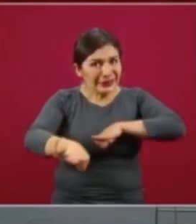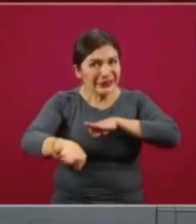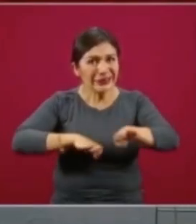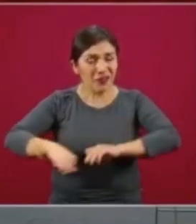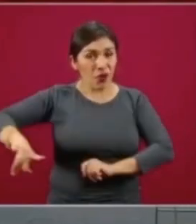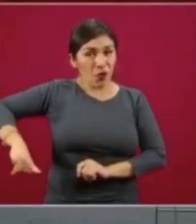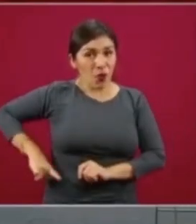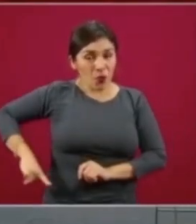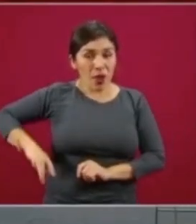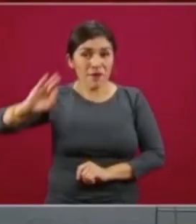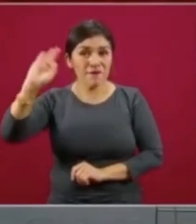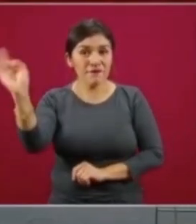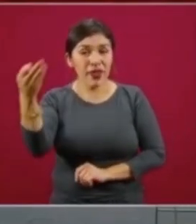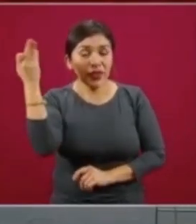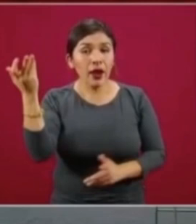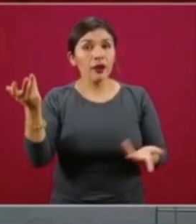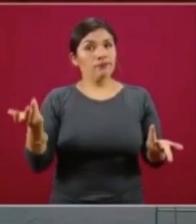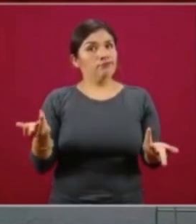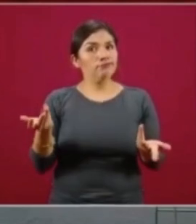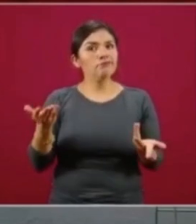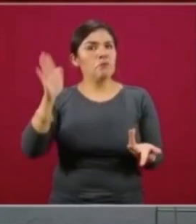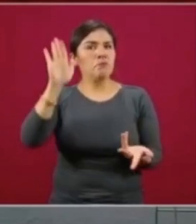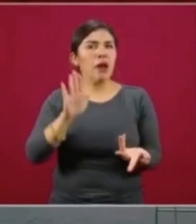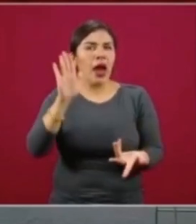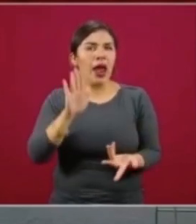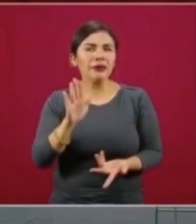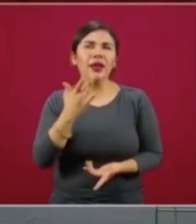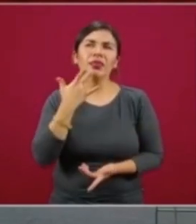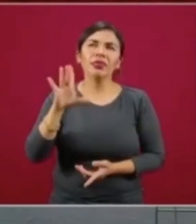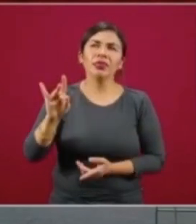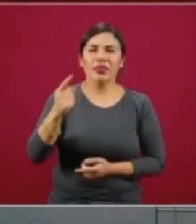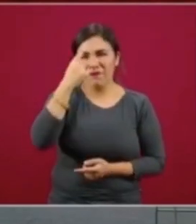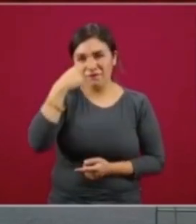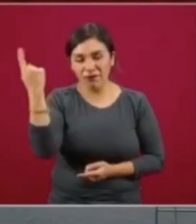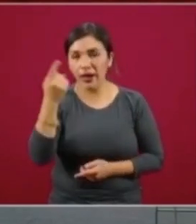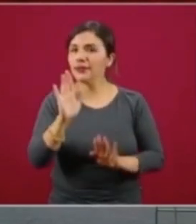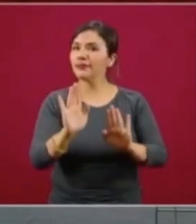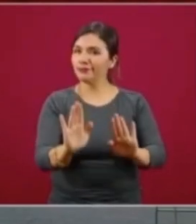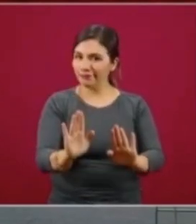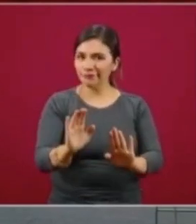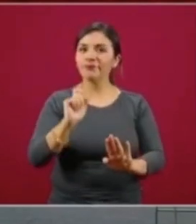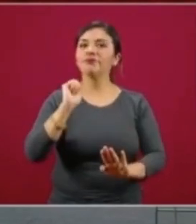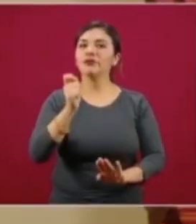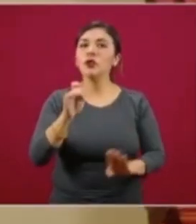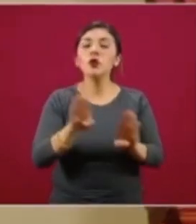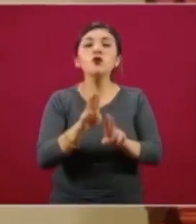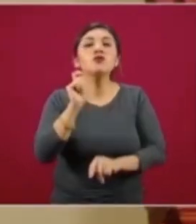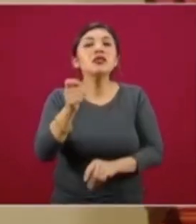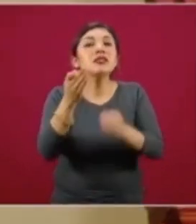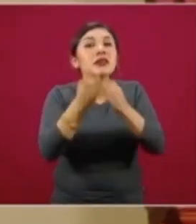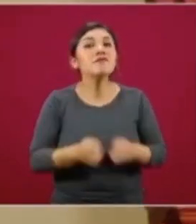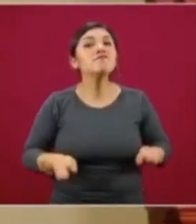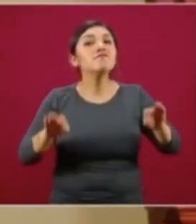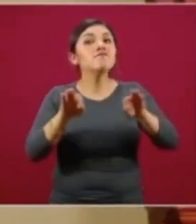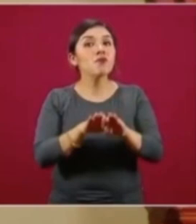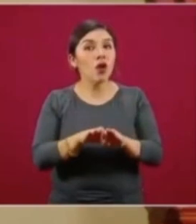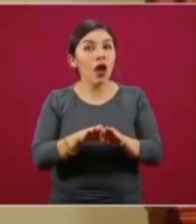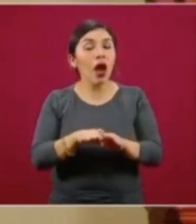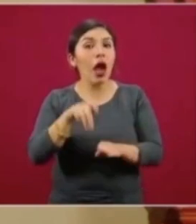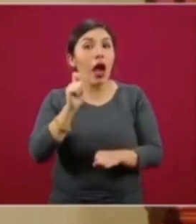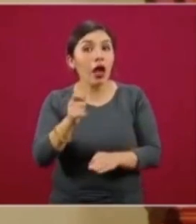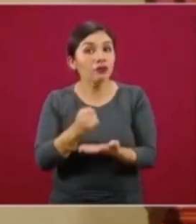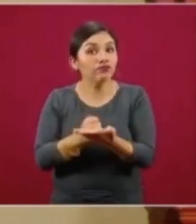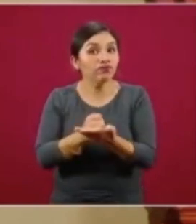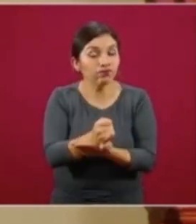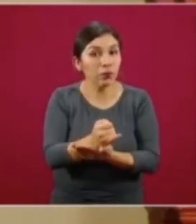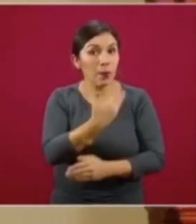del gobierno federal parecería sencillo. Pero ahora vamos a hablar de lo importante que fue la